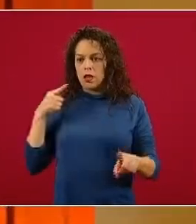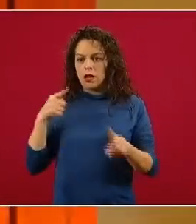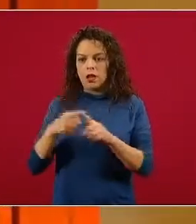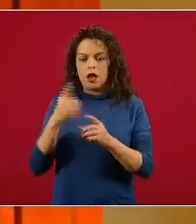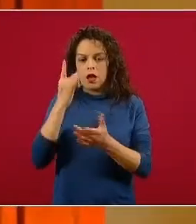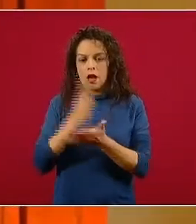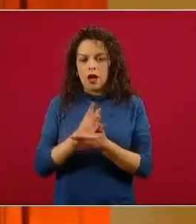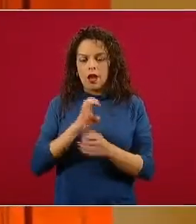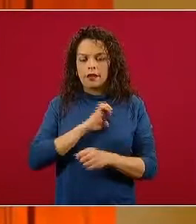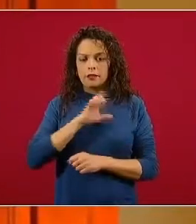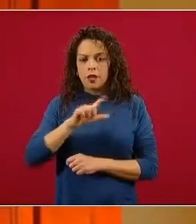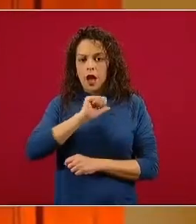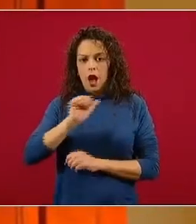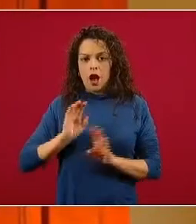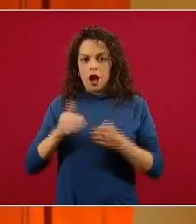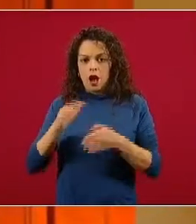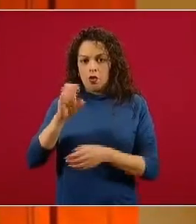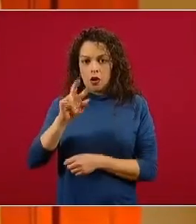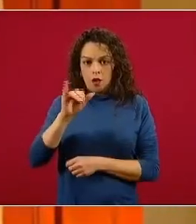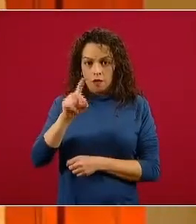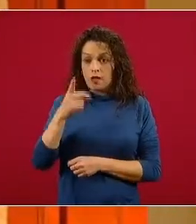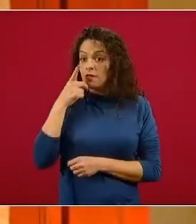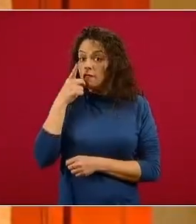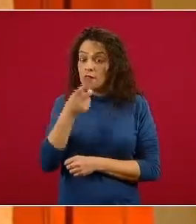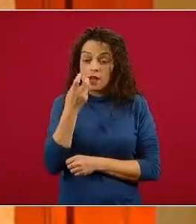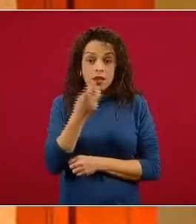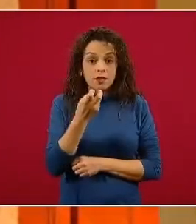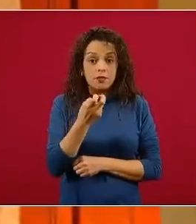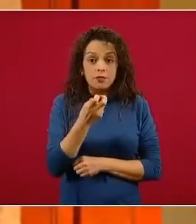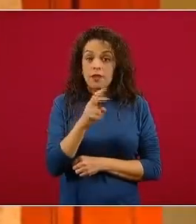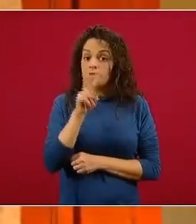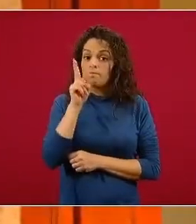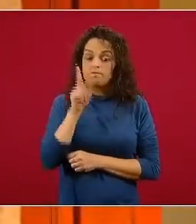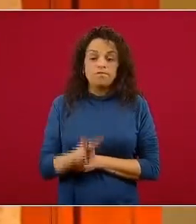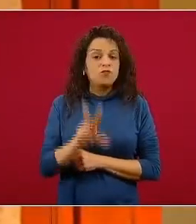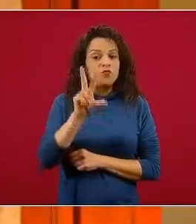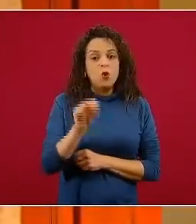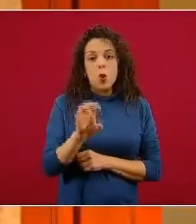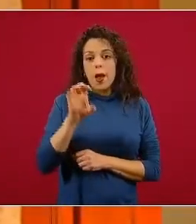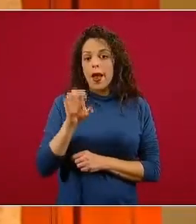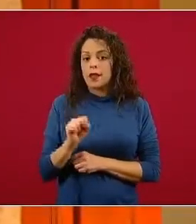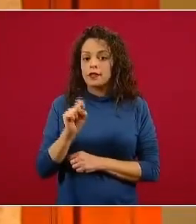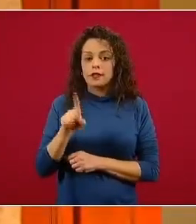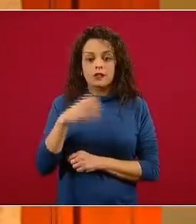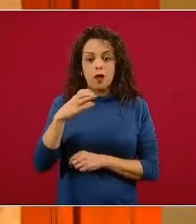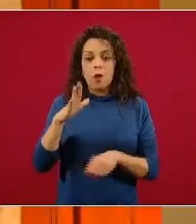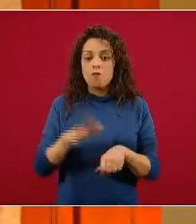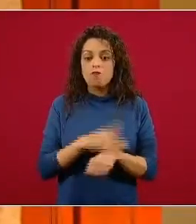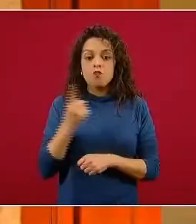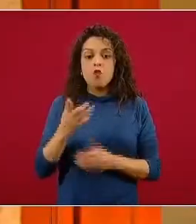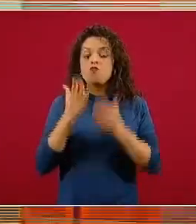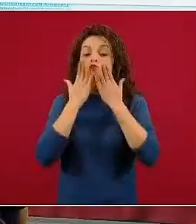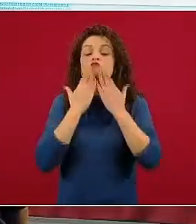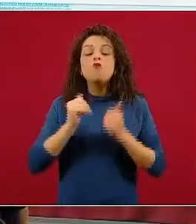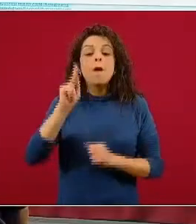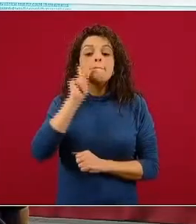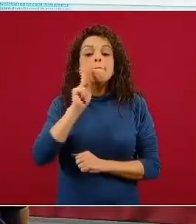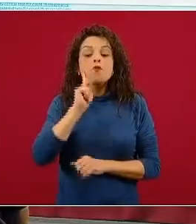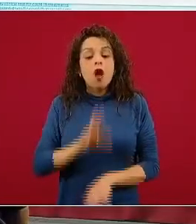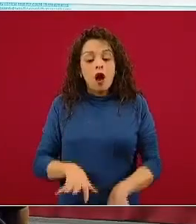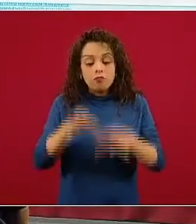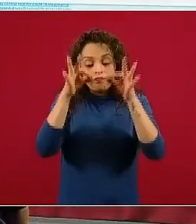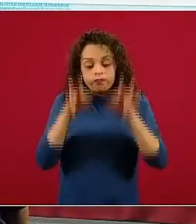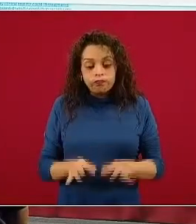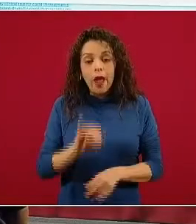fue muy enfático en indicar que esto es algo completamente inconveniente, dado que no existía evidencia de